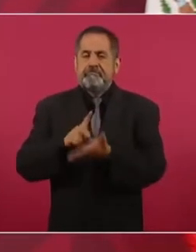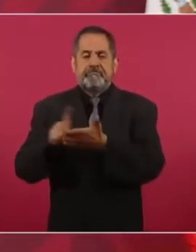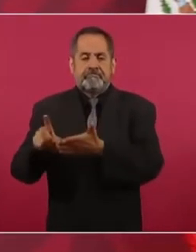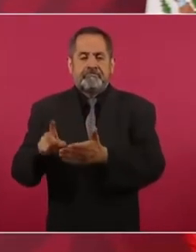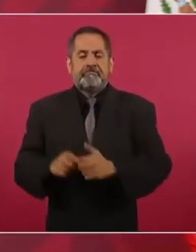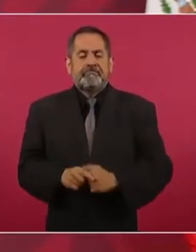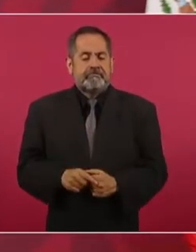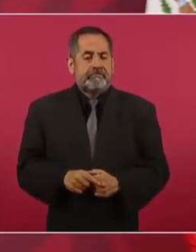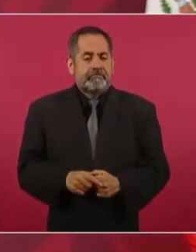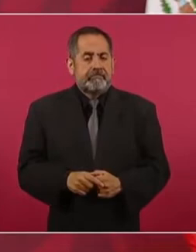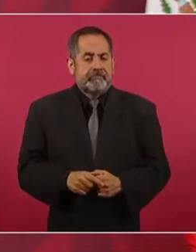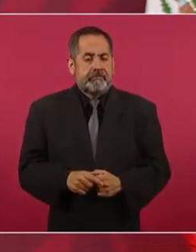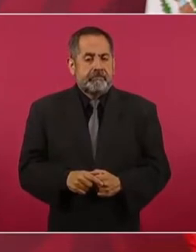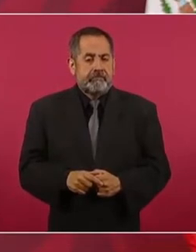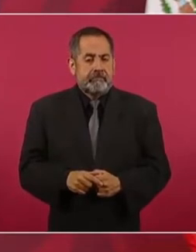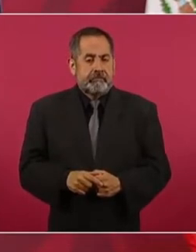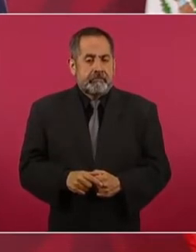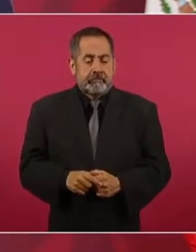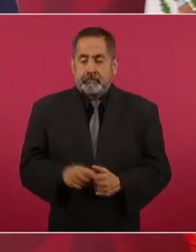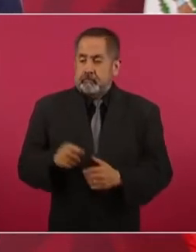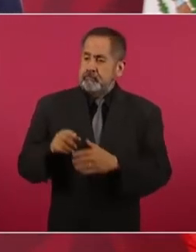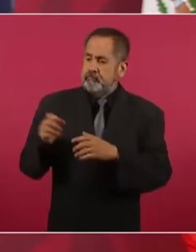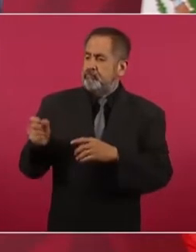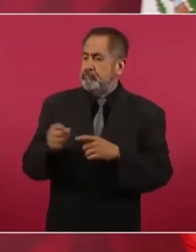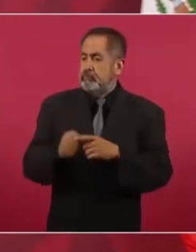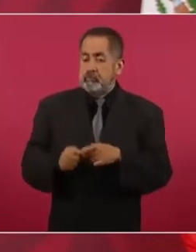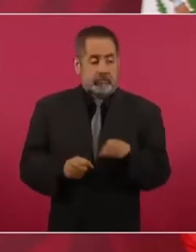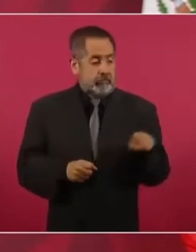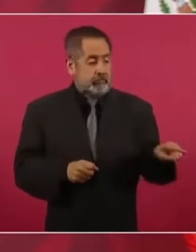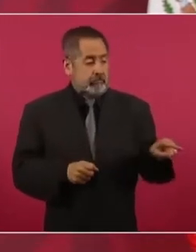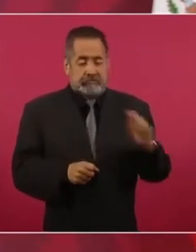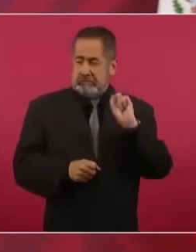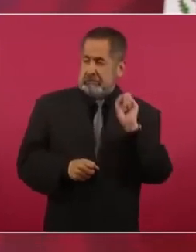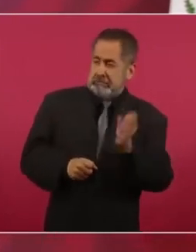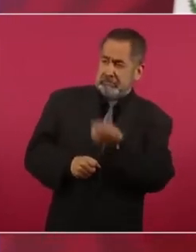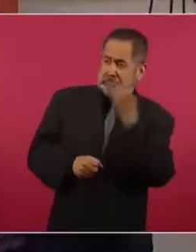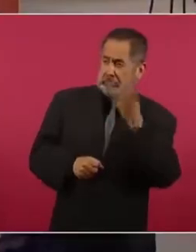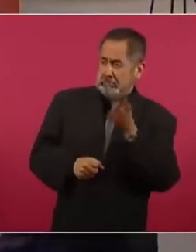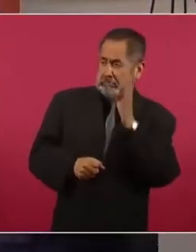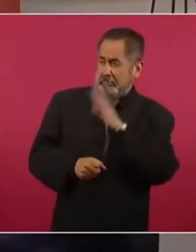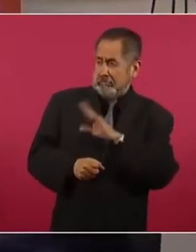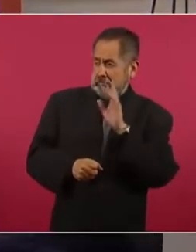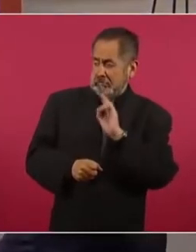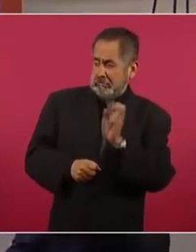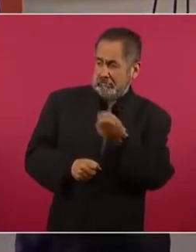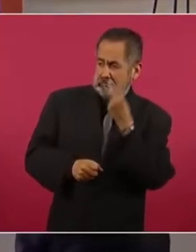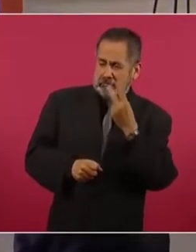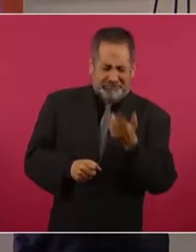se ofenden los señores todavía,